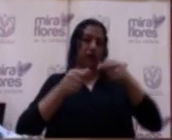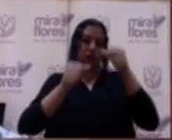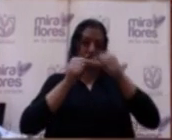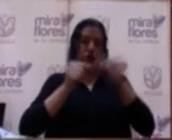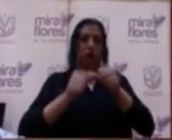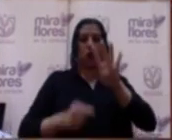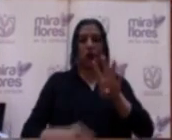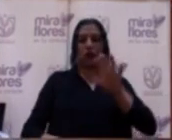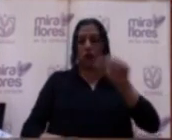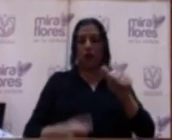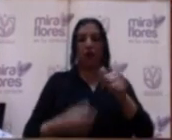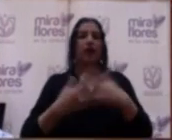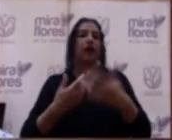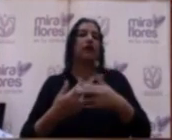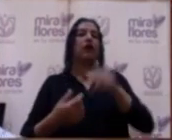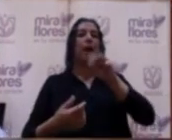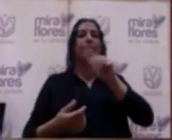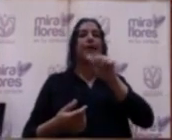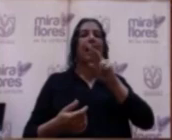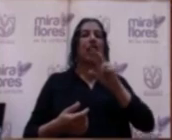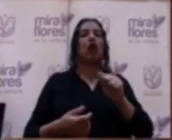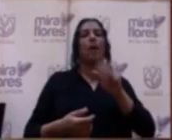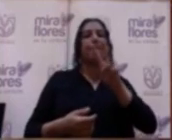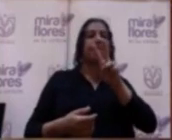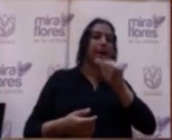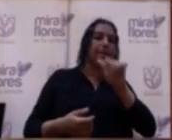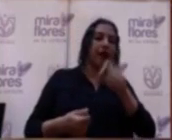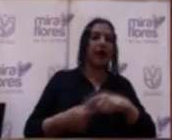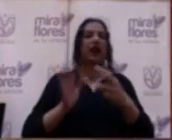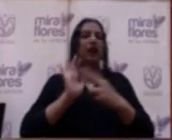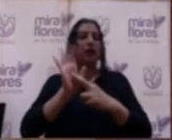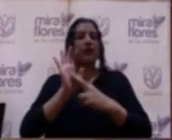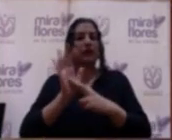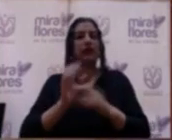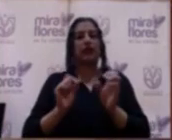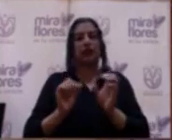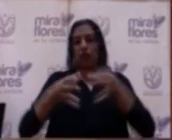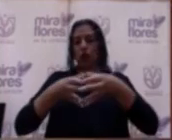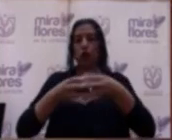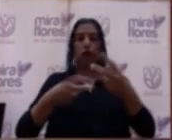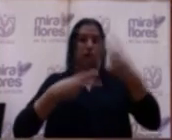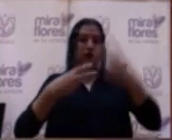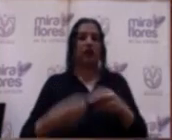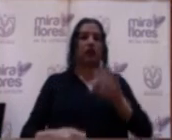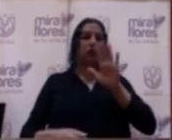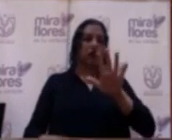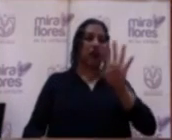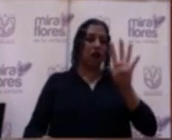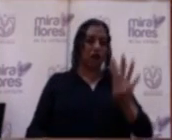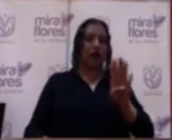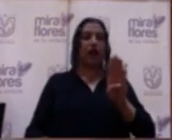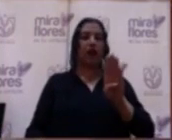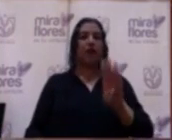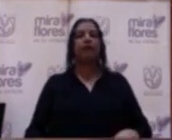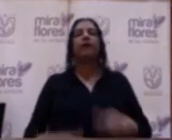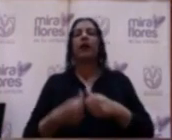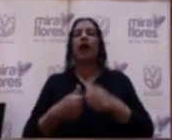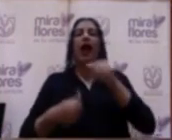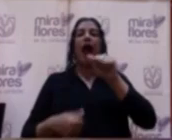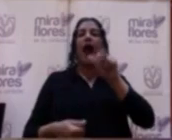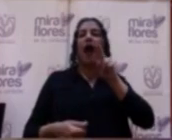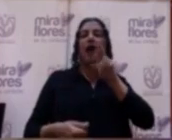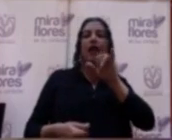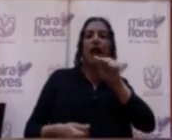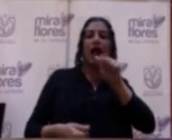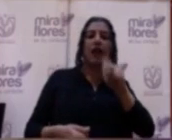El señor Marlon Max Ánguez Bambaré, representante de la Junta Vecinal 5B. Arianna Cintia